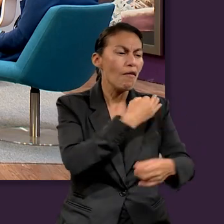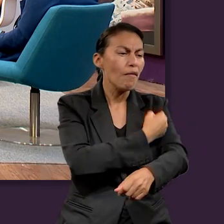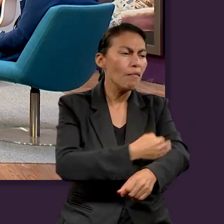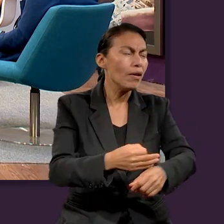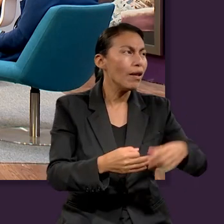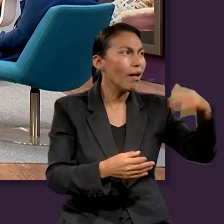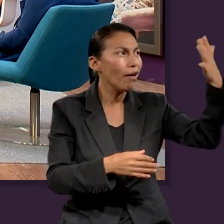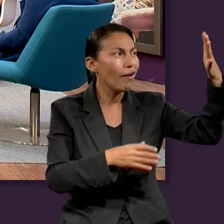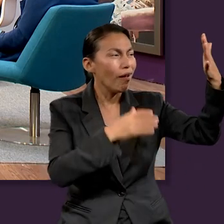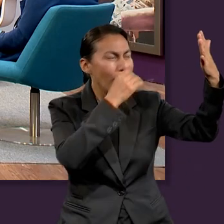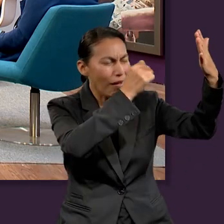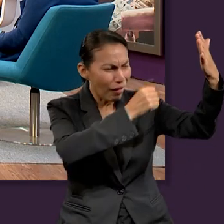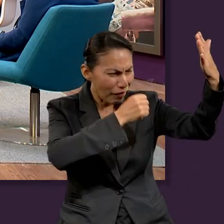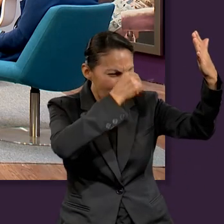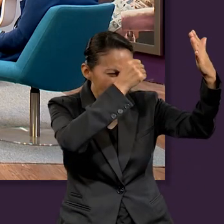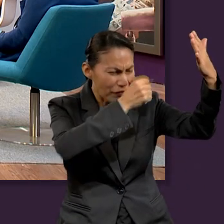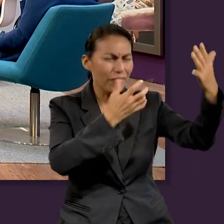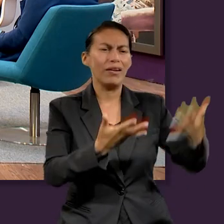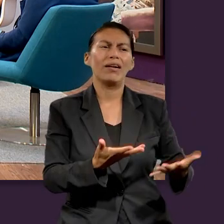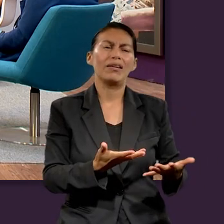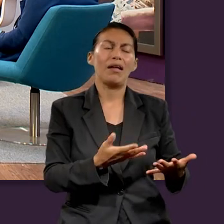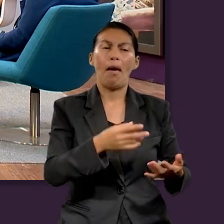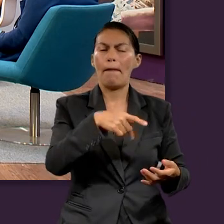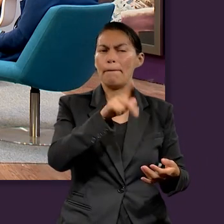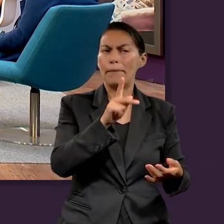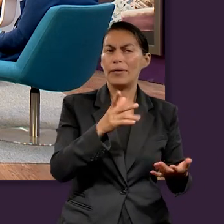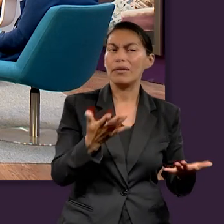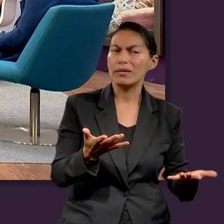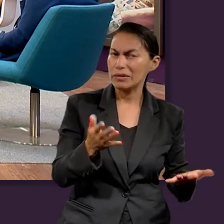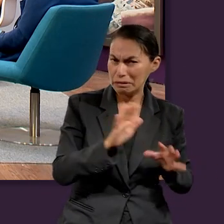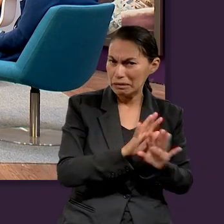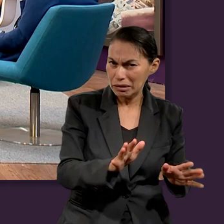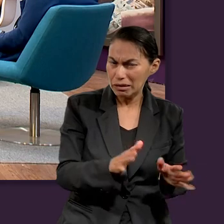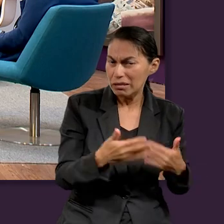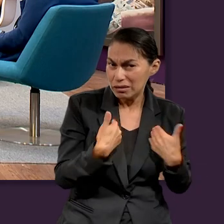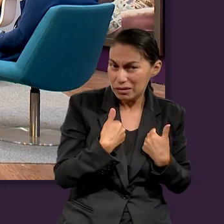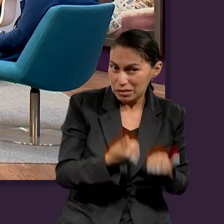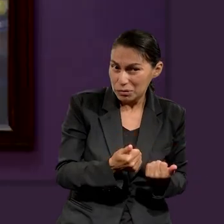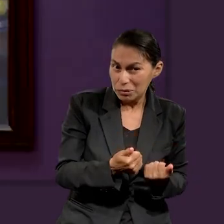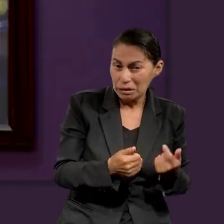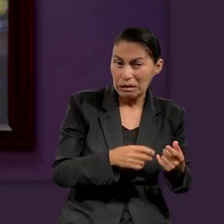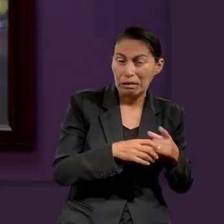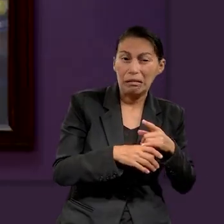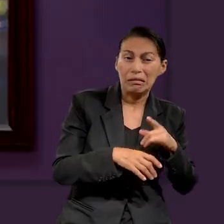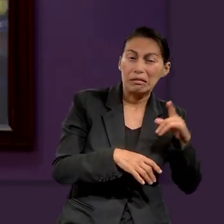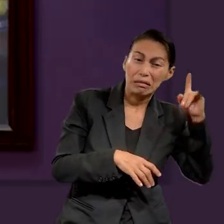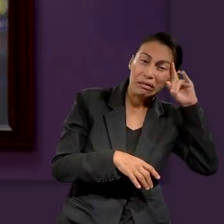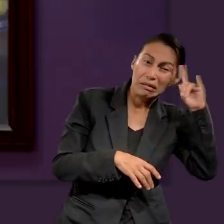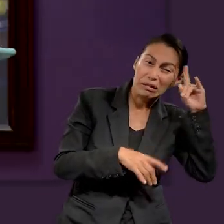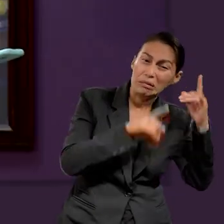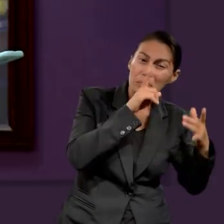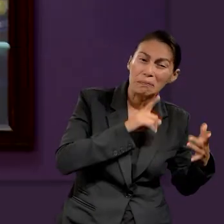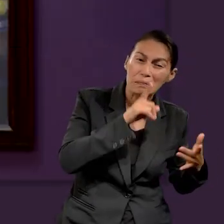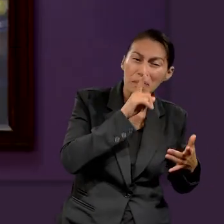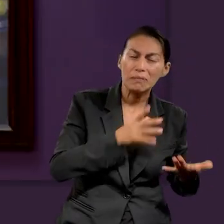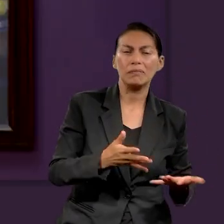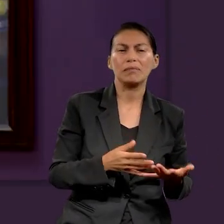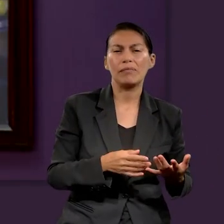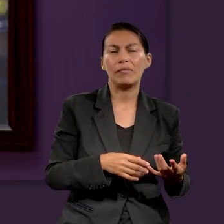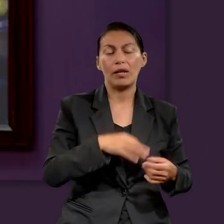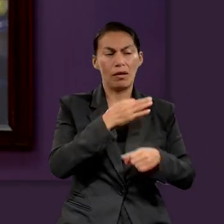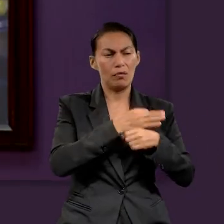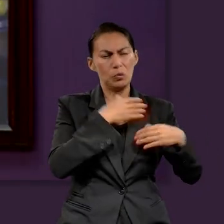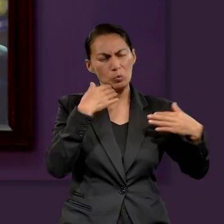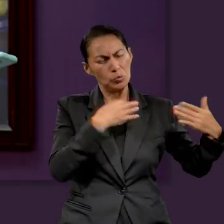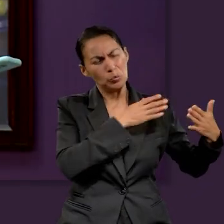ahí no estaban diciendo el día domingo se va a adorar, pero como ya lo estaban metiendo, se da a entender. Y luego del paso del tiempo,